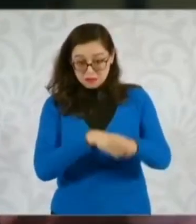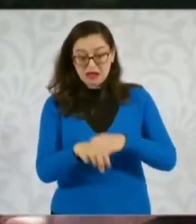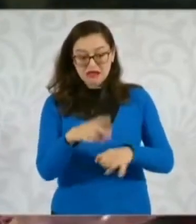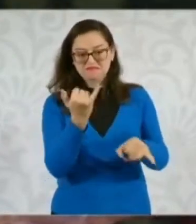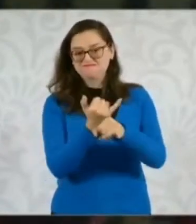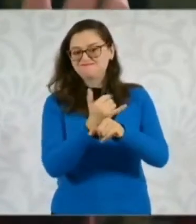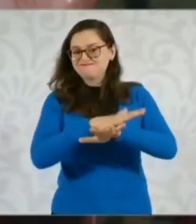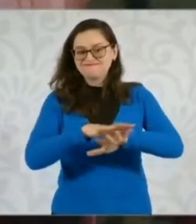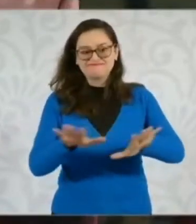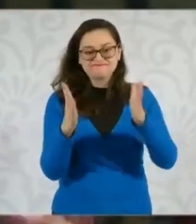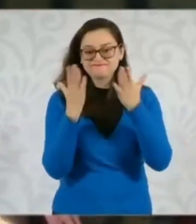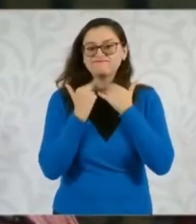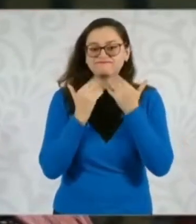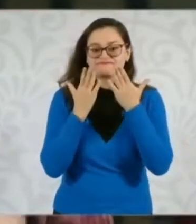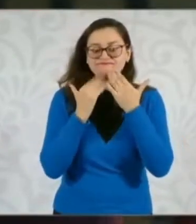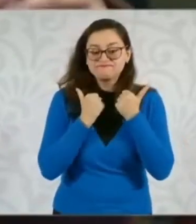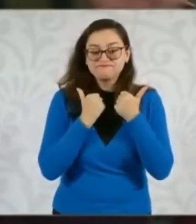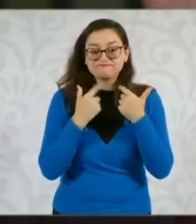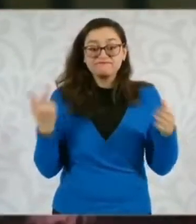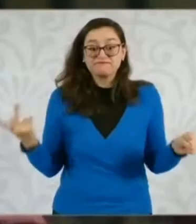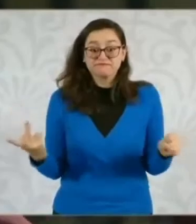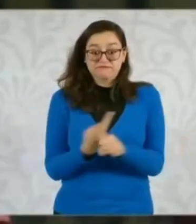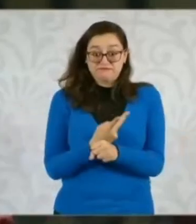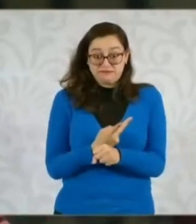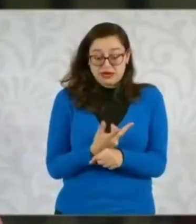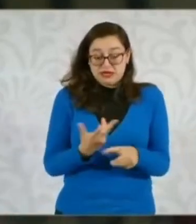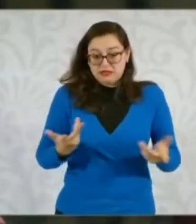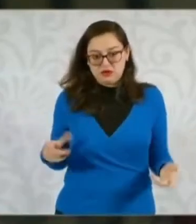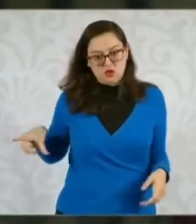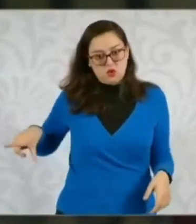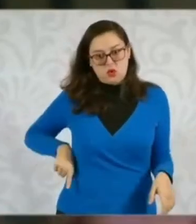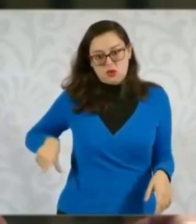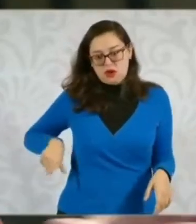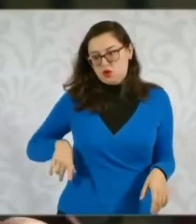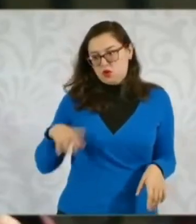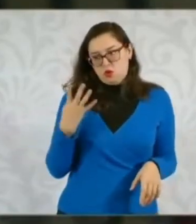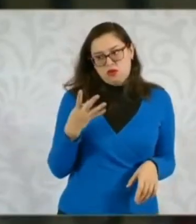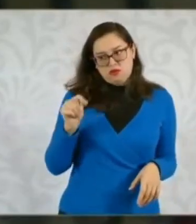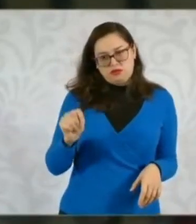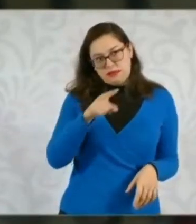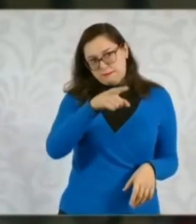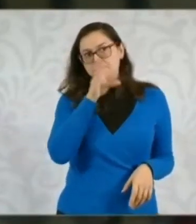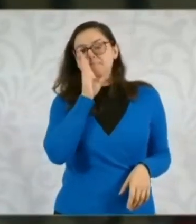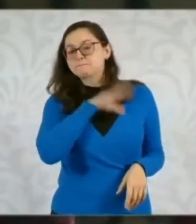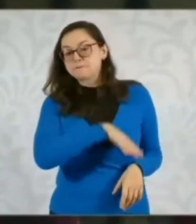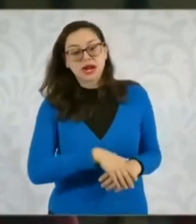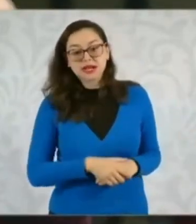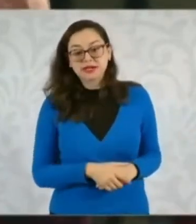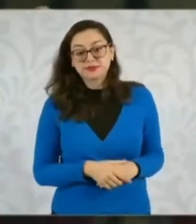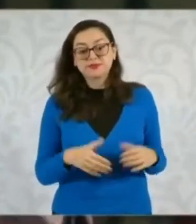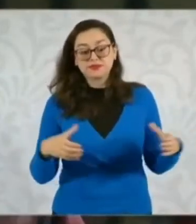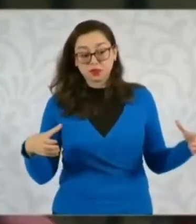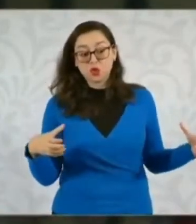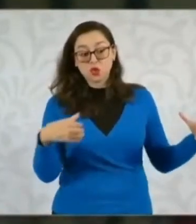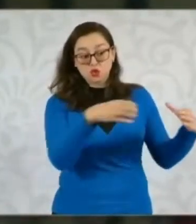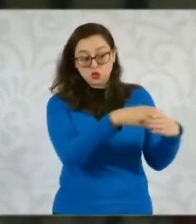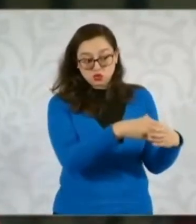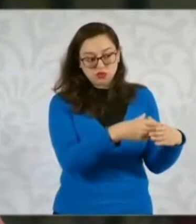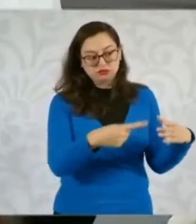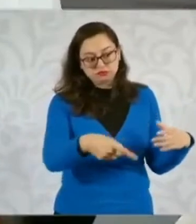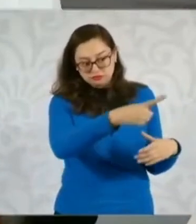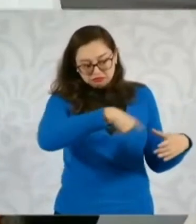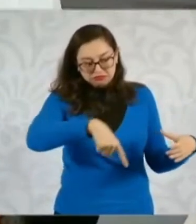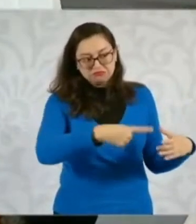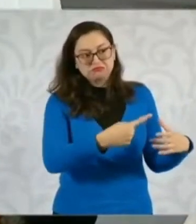los funcionarios del gobierno de la 4T son los que no los atienden. Entonces, hubo un grupo que platicó conmigo y me dijo que le hiciera